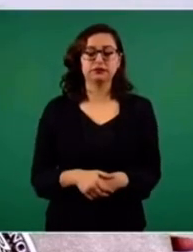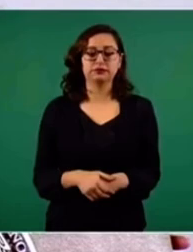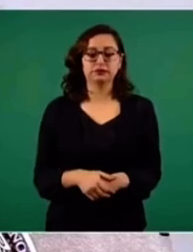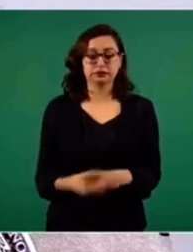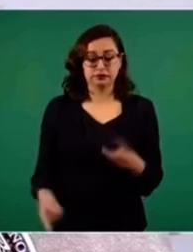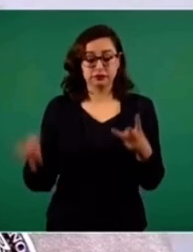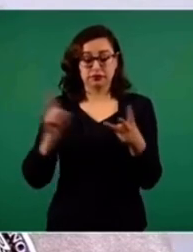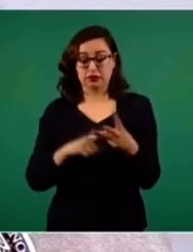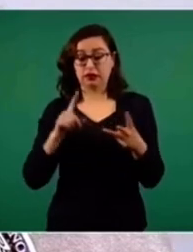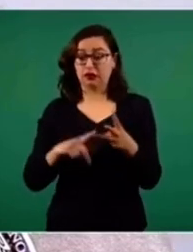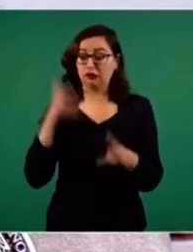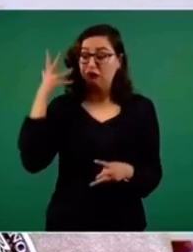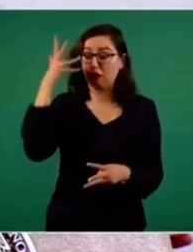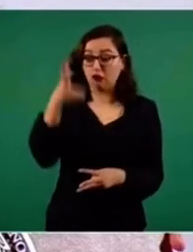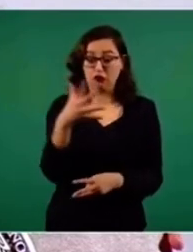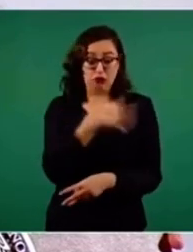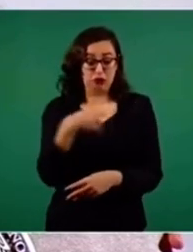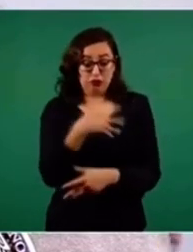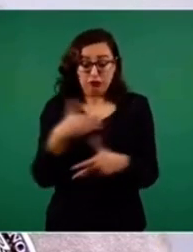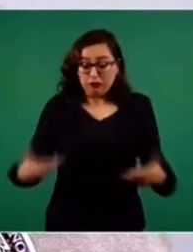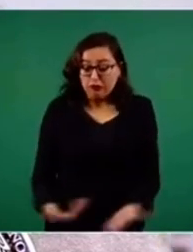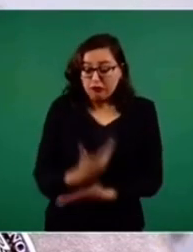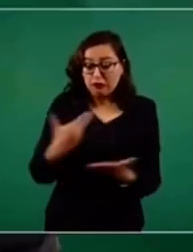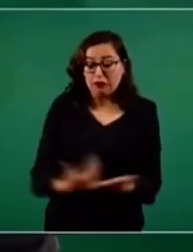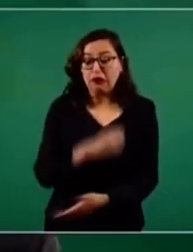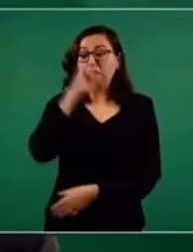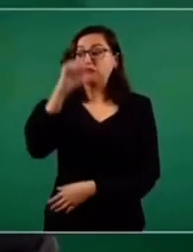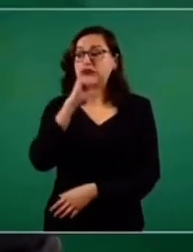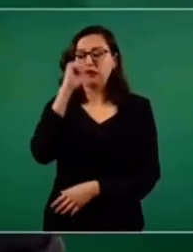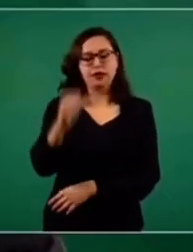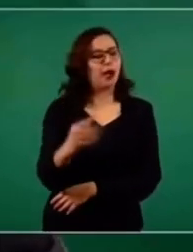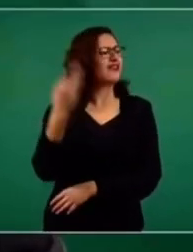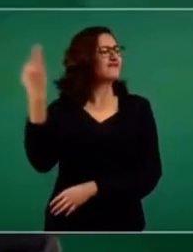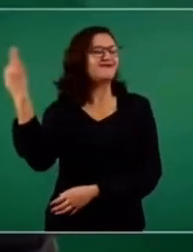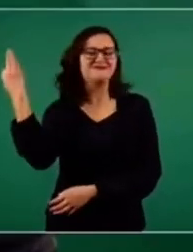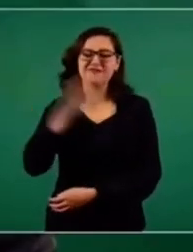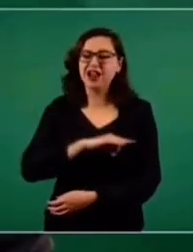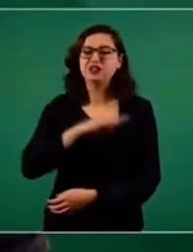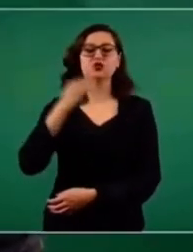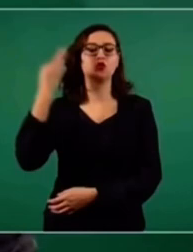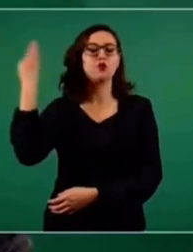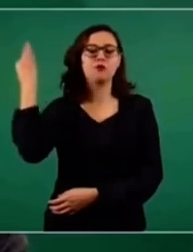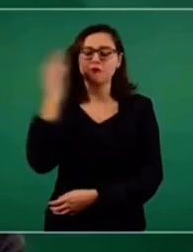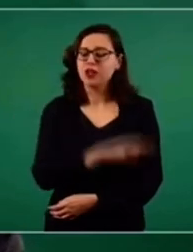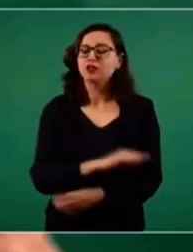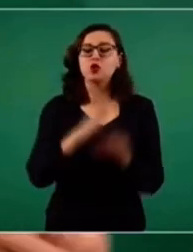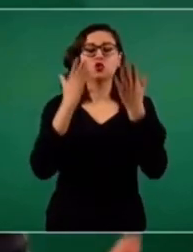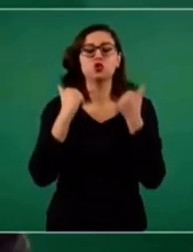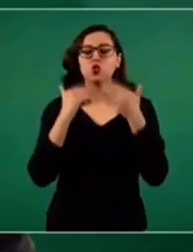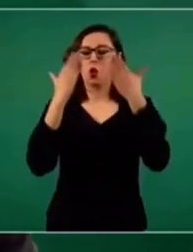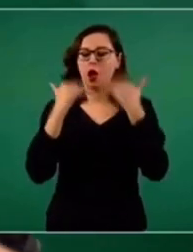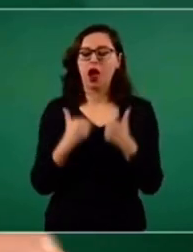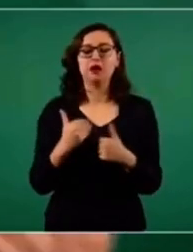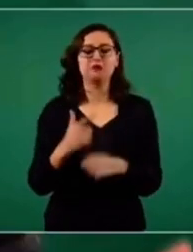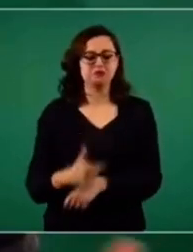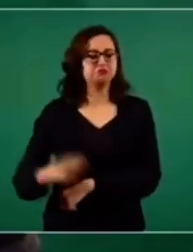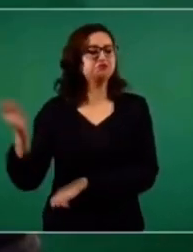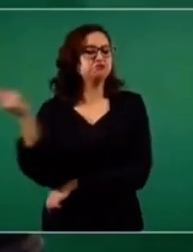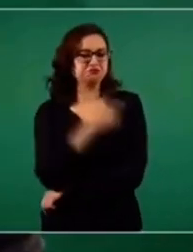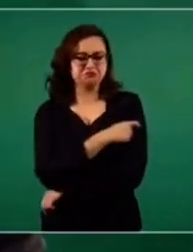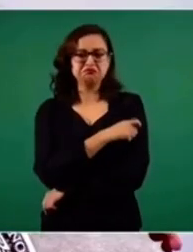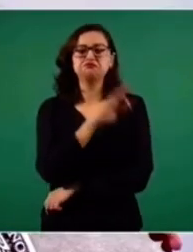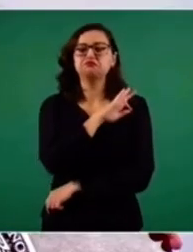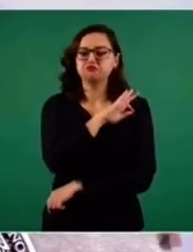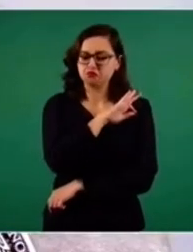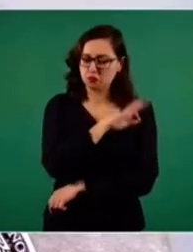alteraciones reproductivas? Falso totalmente, las vacunas no causan ninguna alteración reproductiva, ni en la fertilidad,